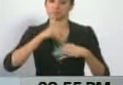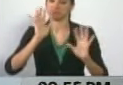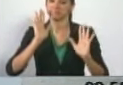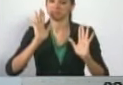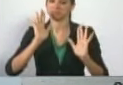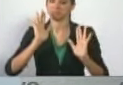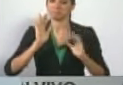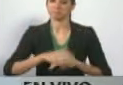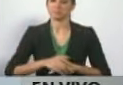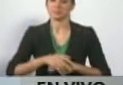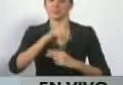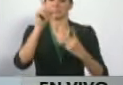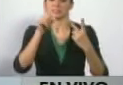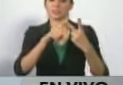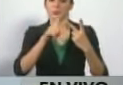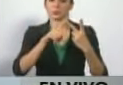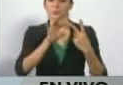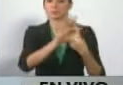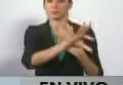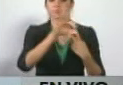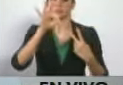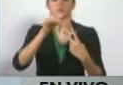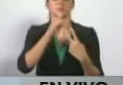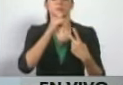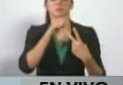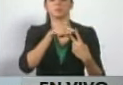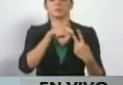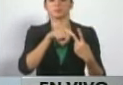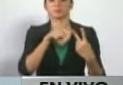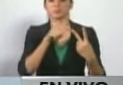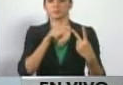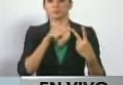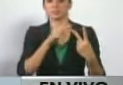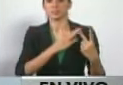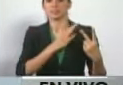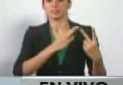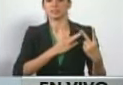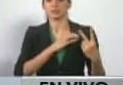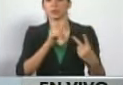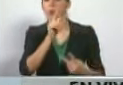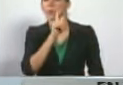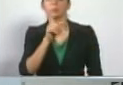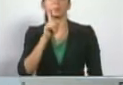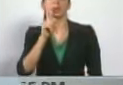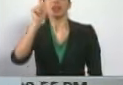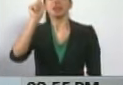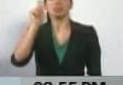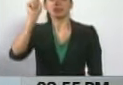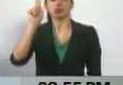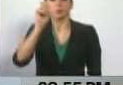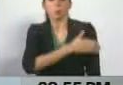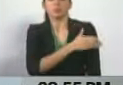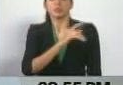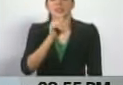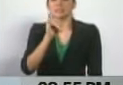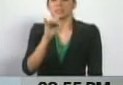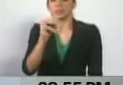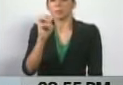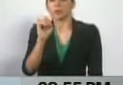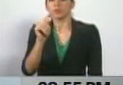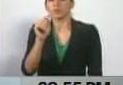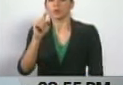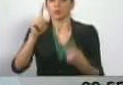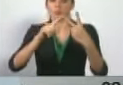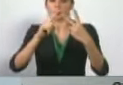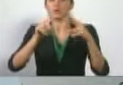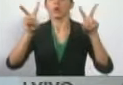En segundo lugar fue el señor Timoteo, diputado Timoteo Zambrano, de Un Nuevo Tiempo, el